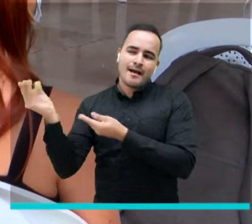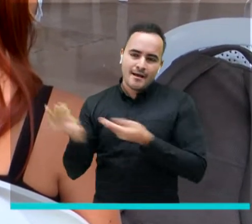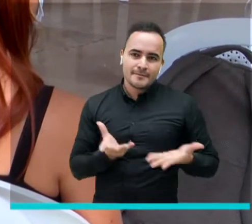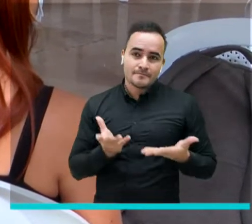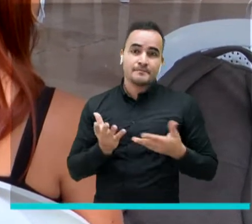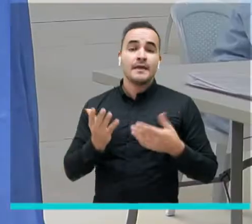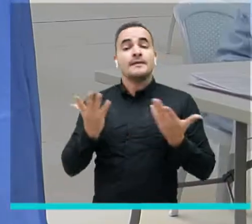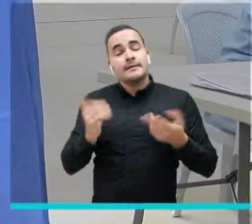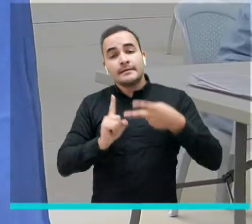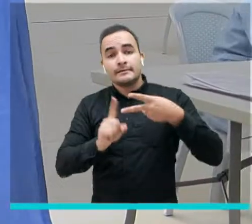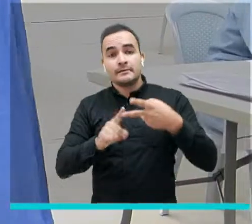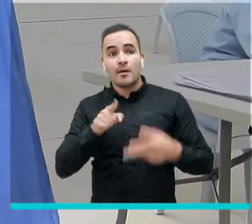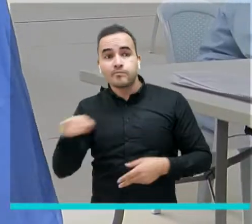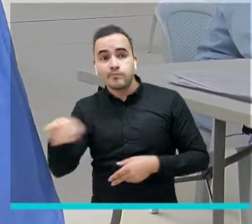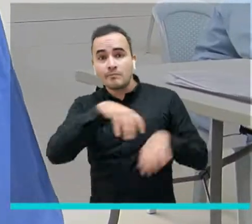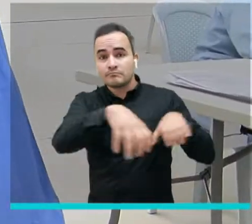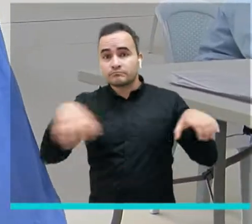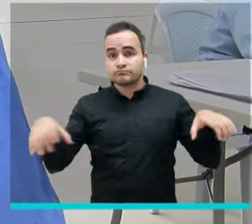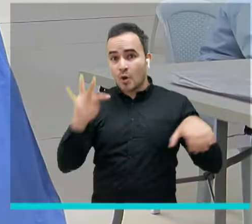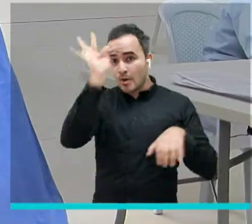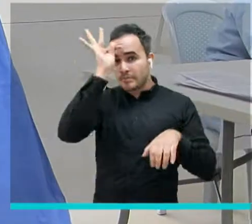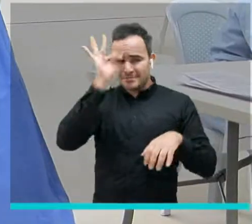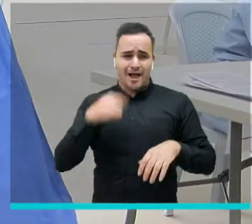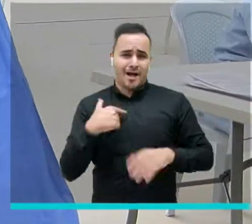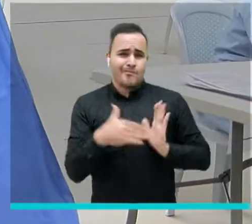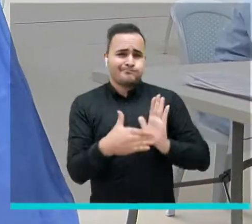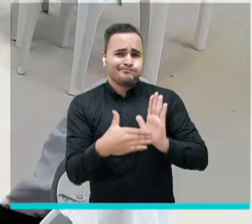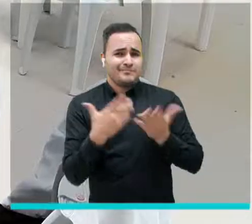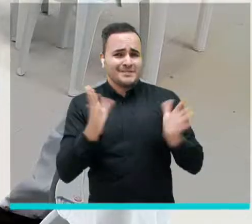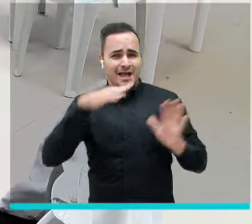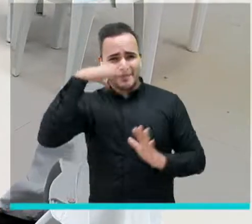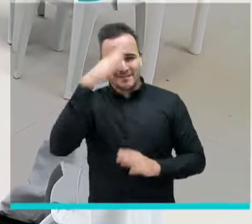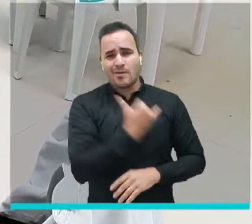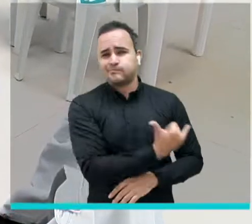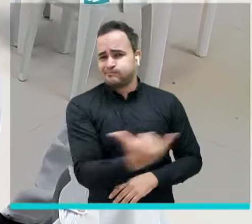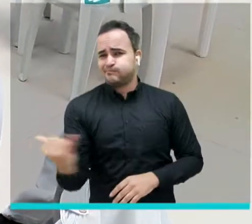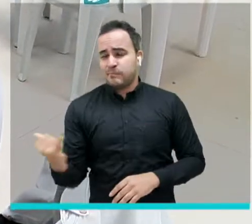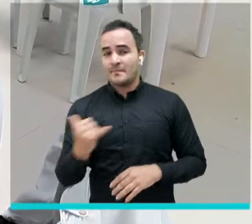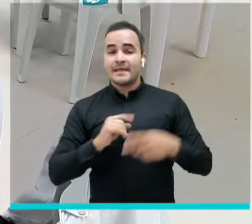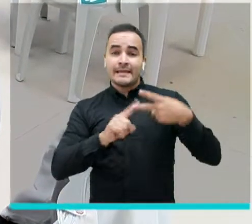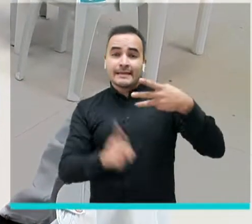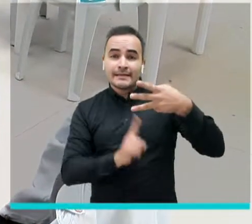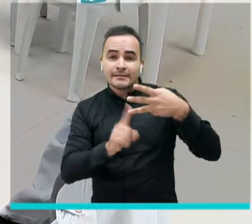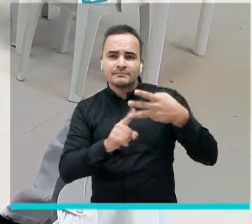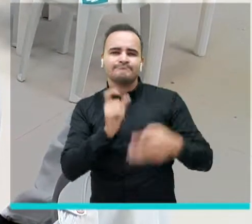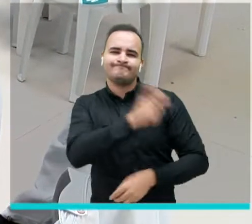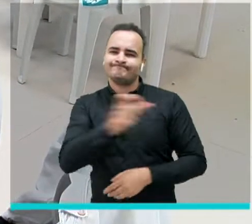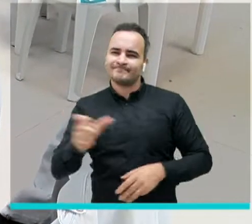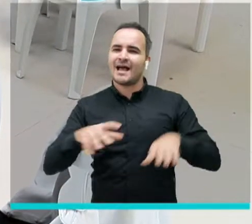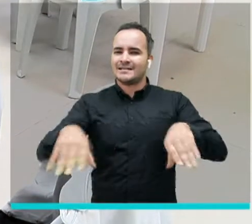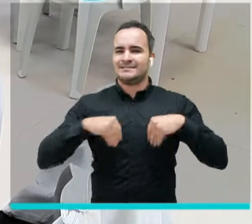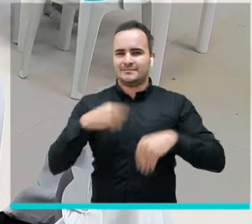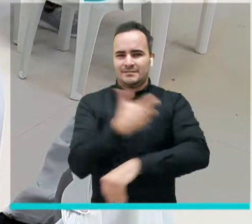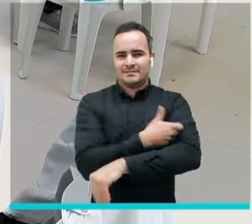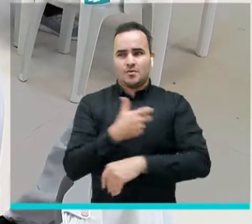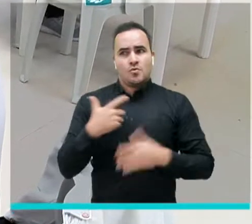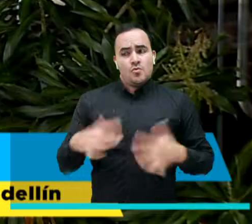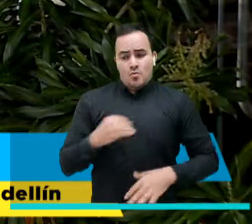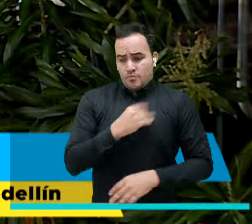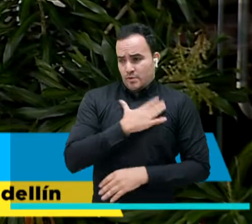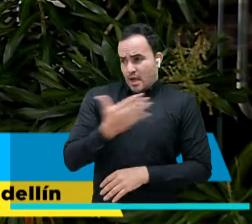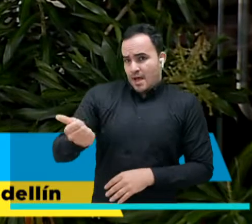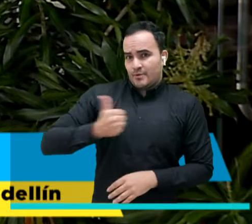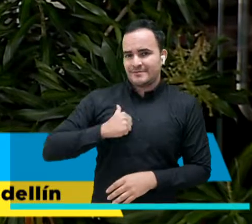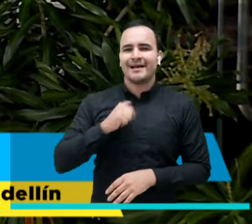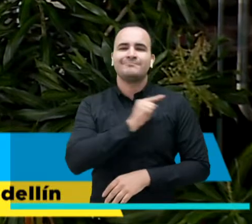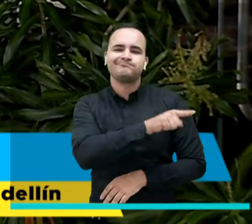capacidad instalada y así lo hemos demostrado y la tercera y más importante es que cada uno de nosotros lo vea como una gran oportunidad así